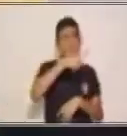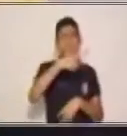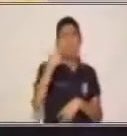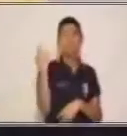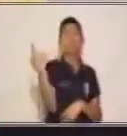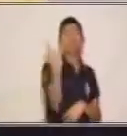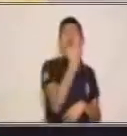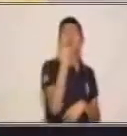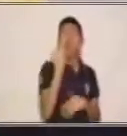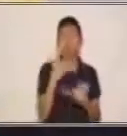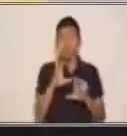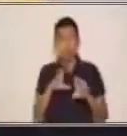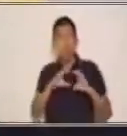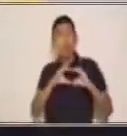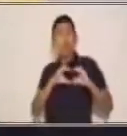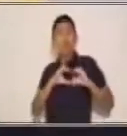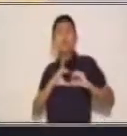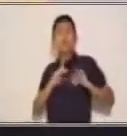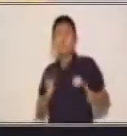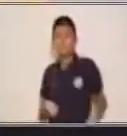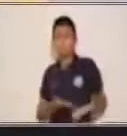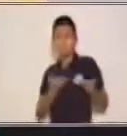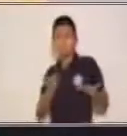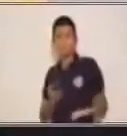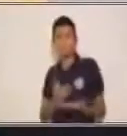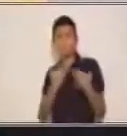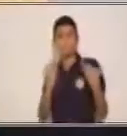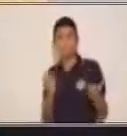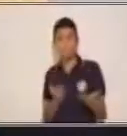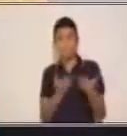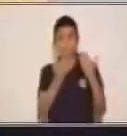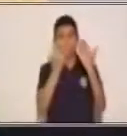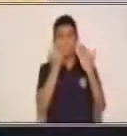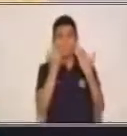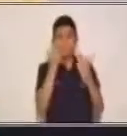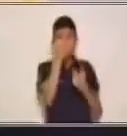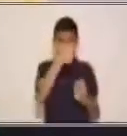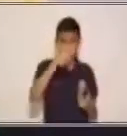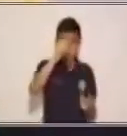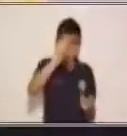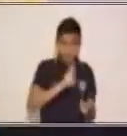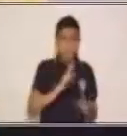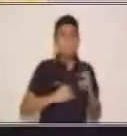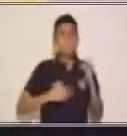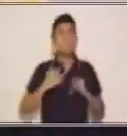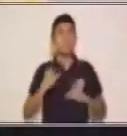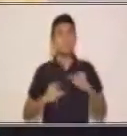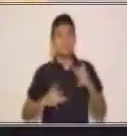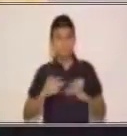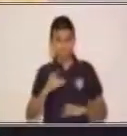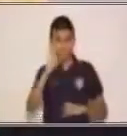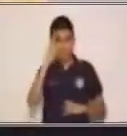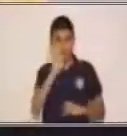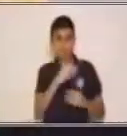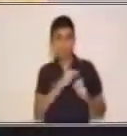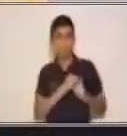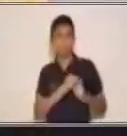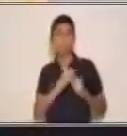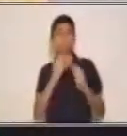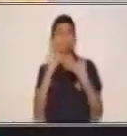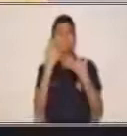arriba. arriba. Esos corazones, nuestros sentimientos, quieren